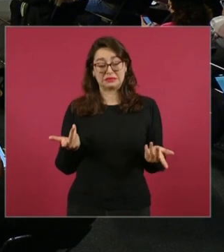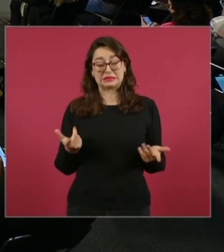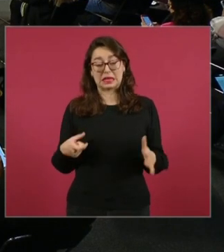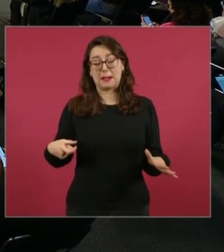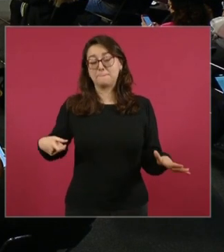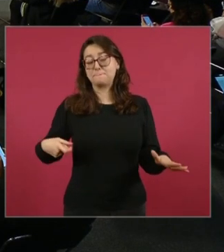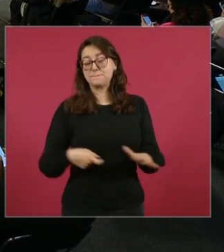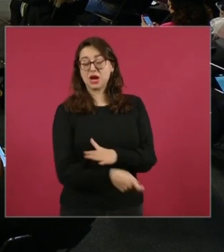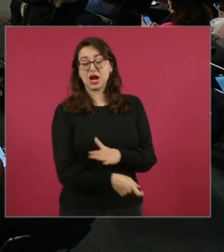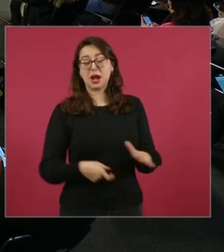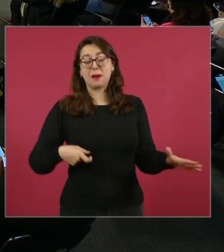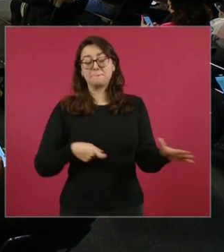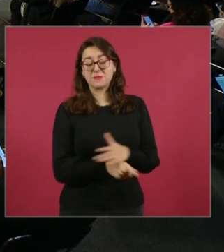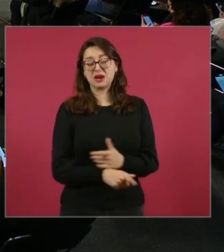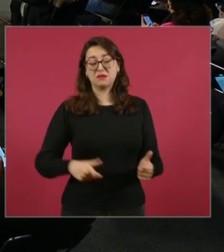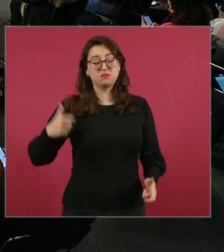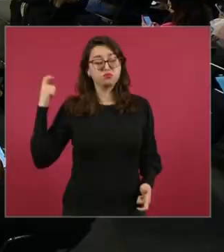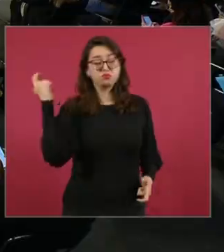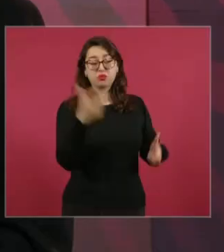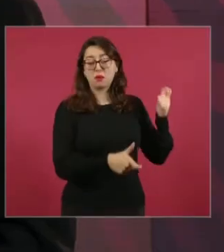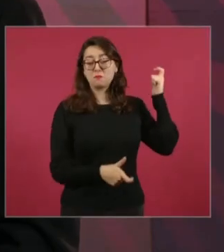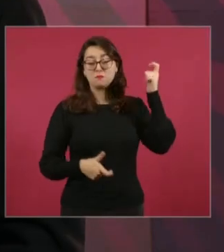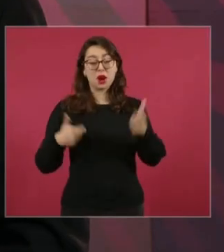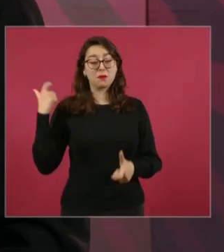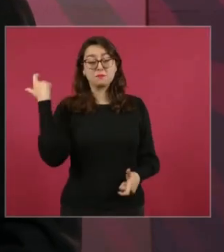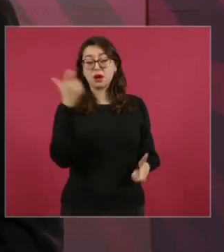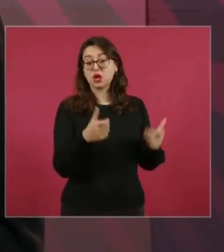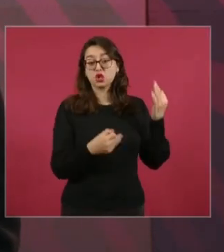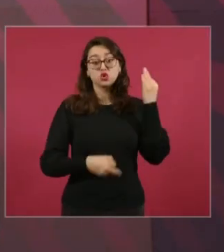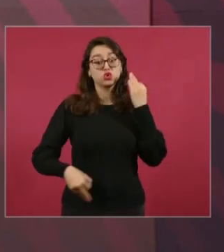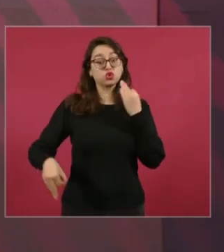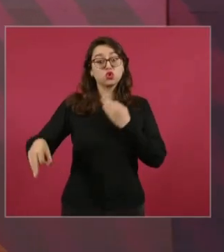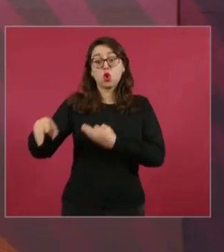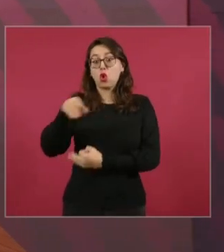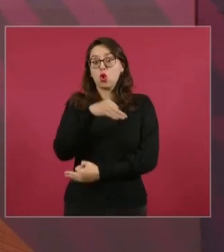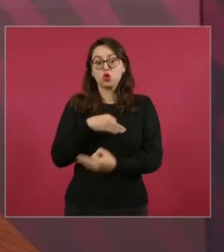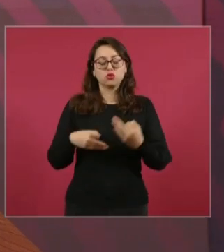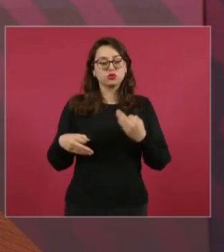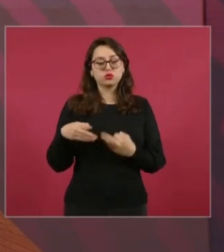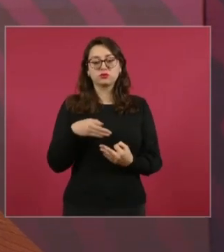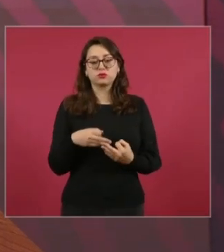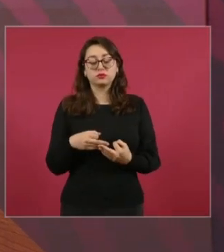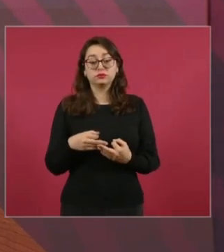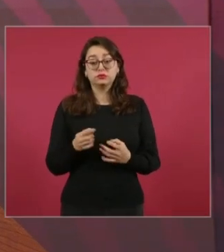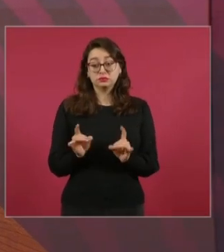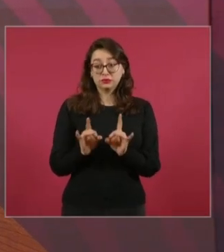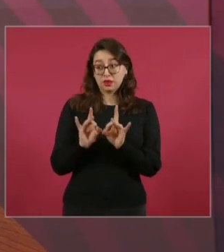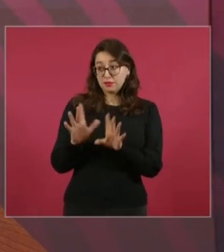porque cuidado, no te metas.